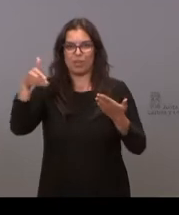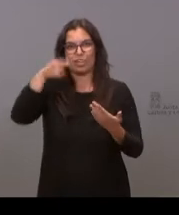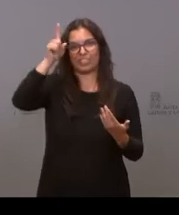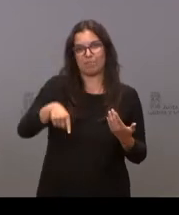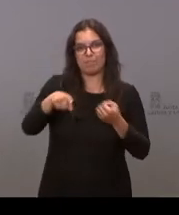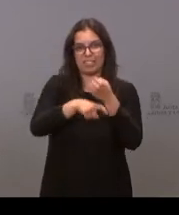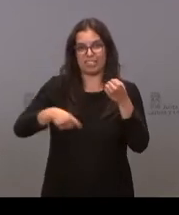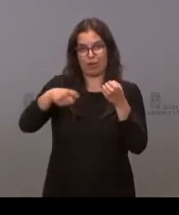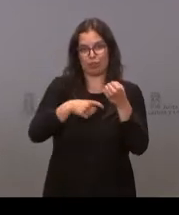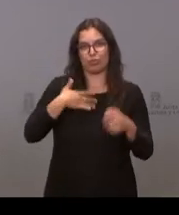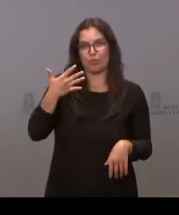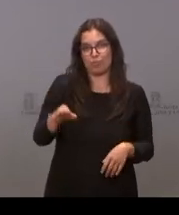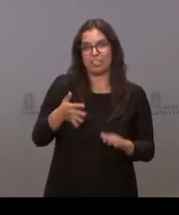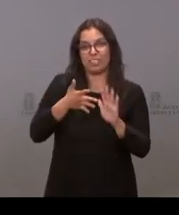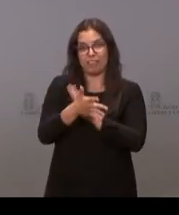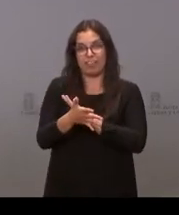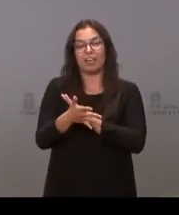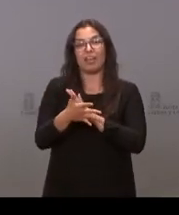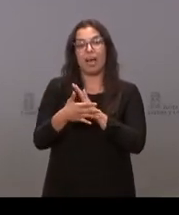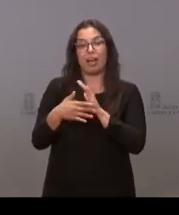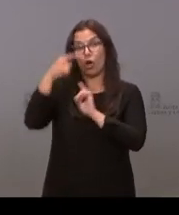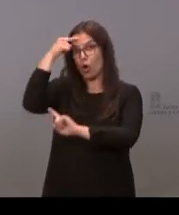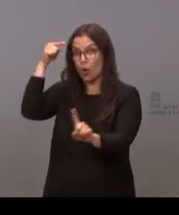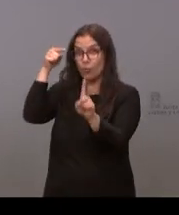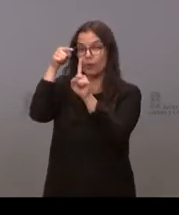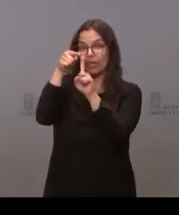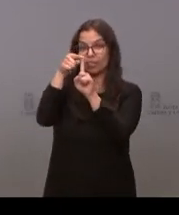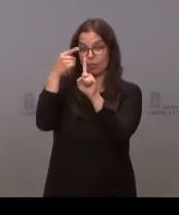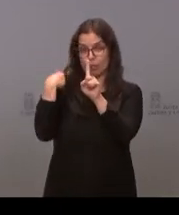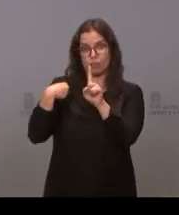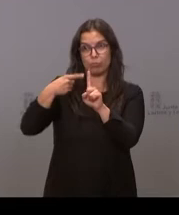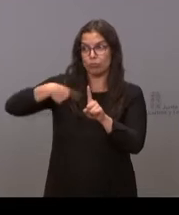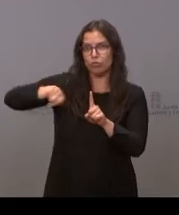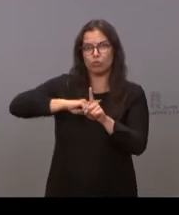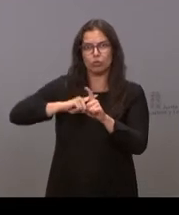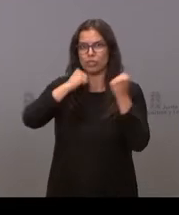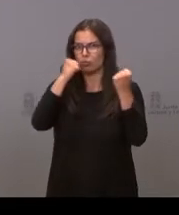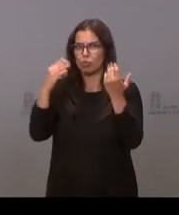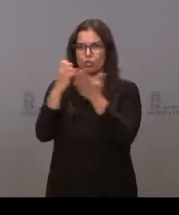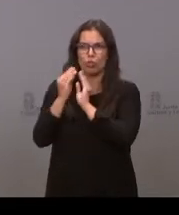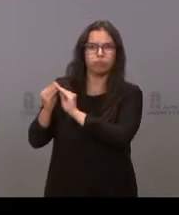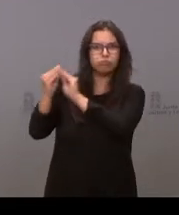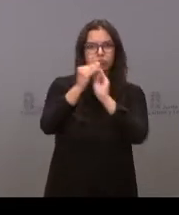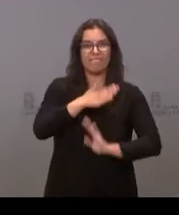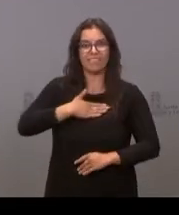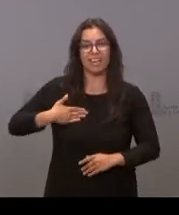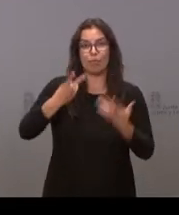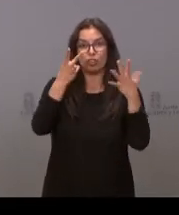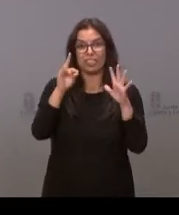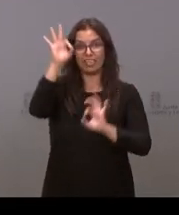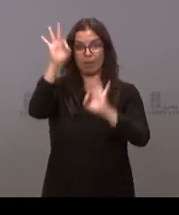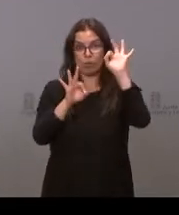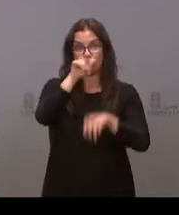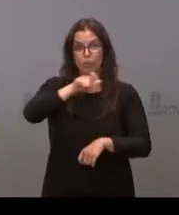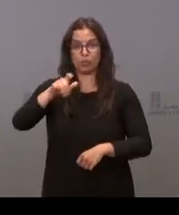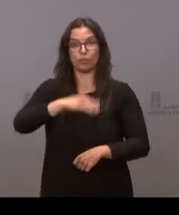agosto y, por tanto, anticipar ese objetivo que nos hemos marcado todas las instituciones y es de que el 70% de la población